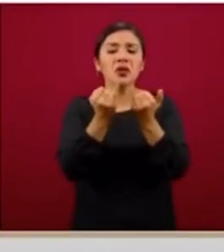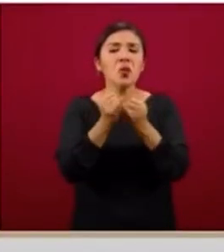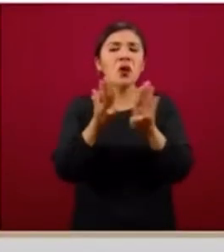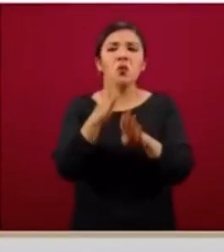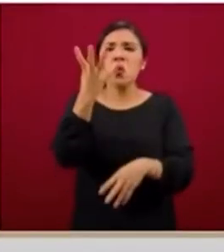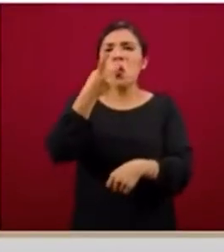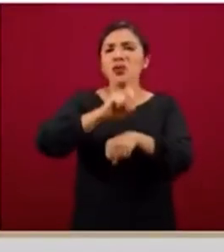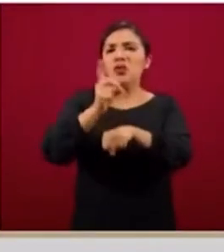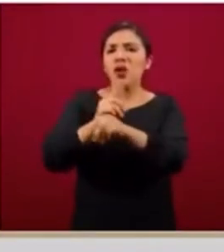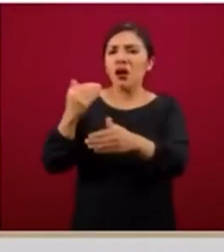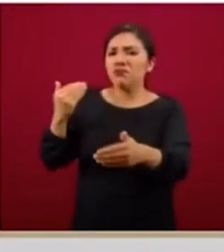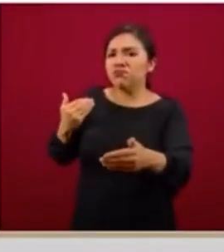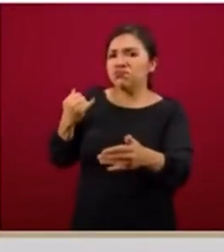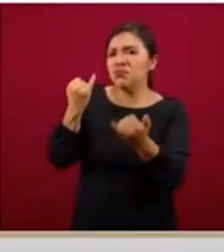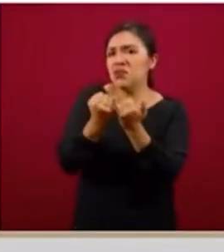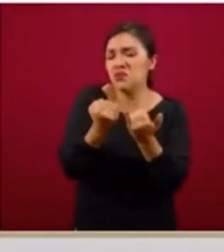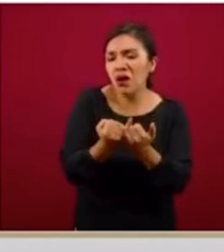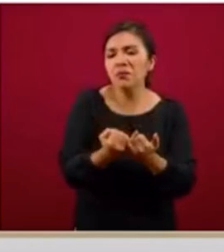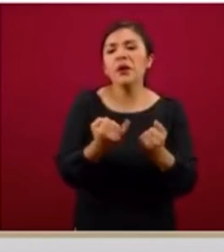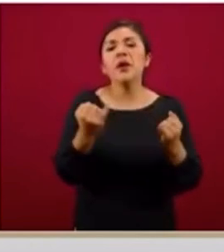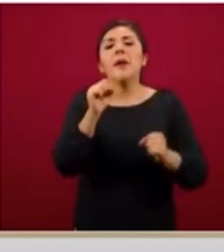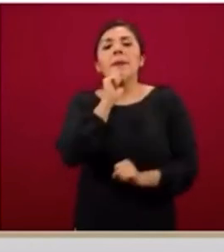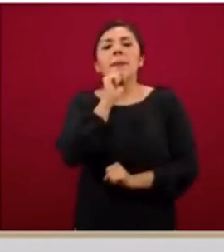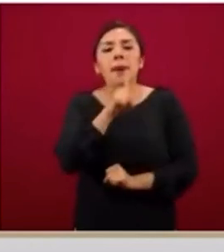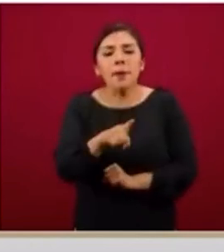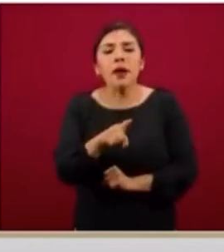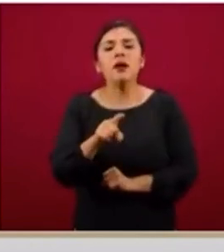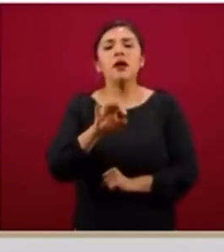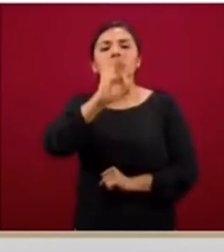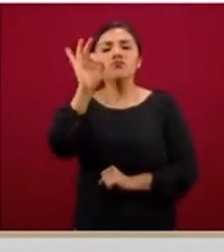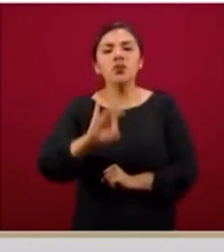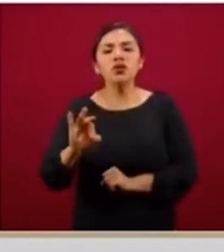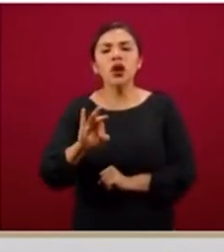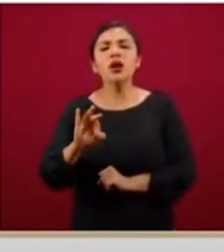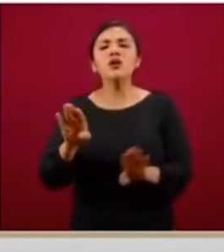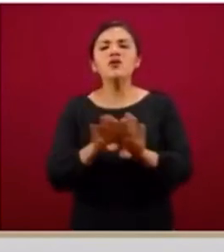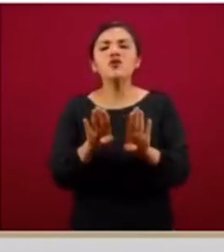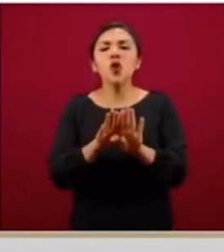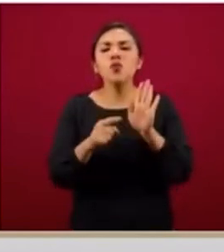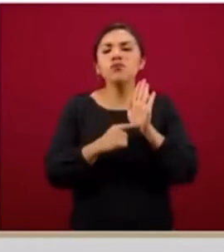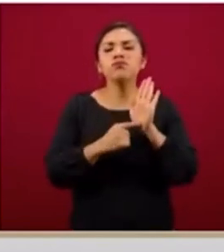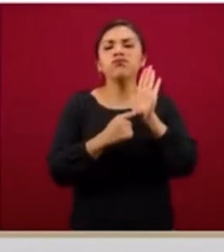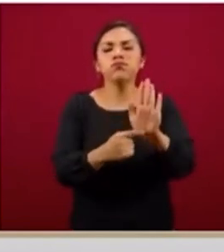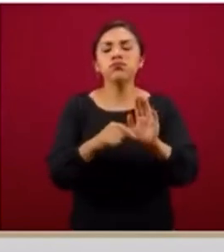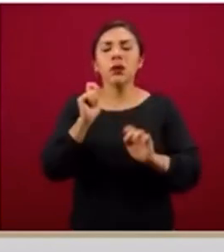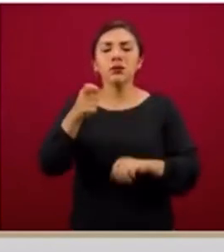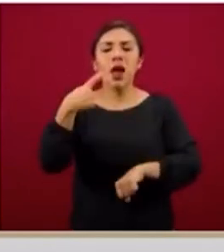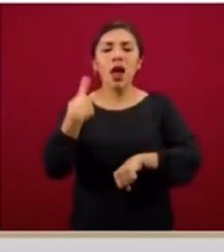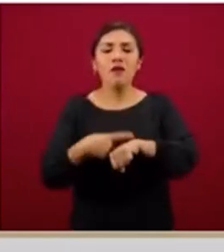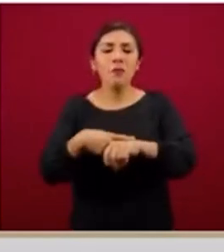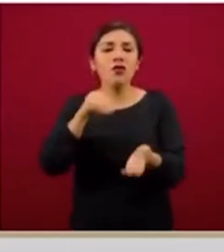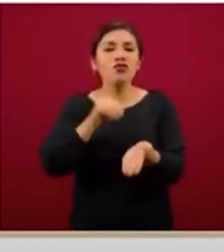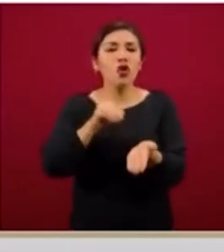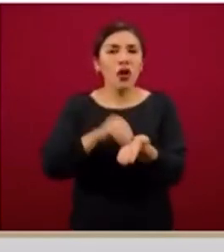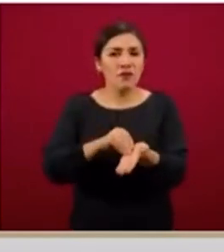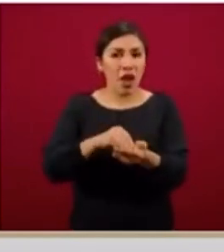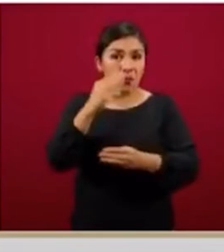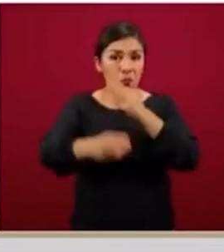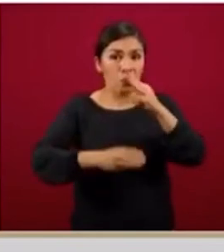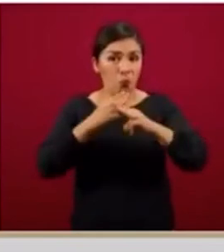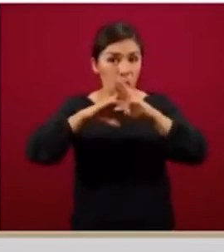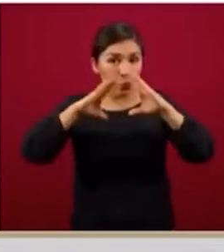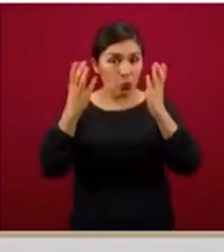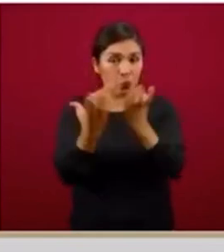cuatro días, al igual que los porcentajes de cómo se está presentando la pandemia activa en el mundo.